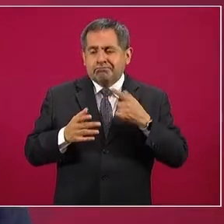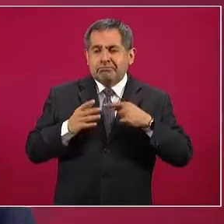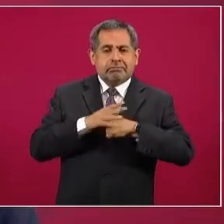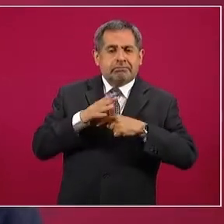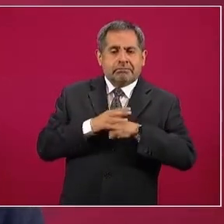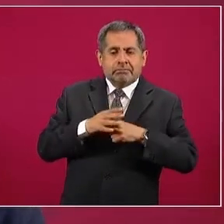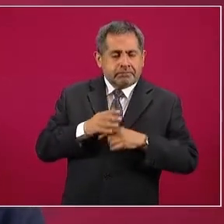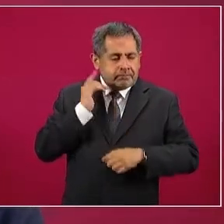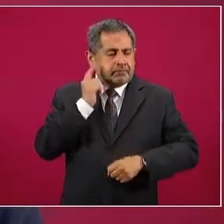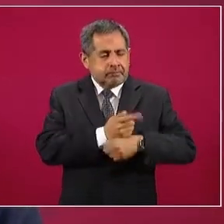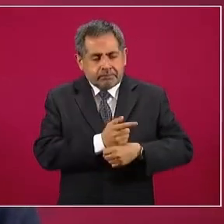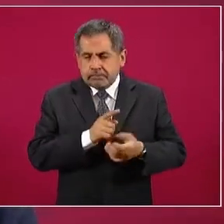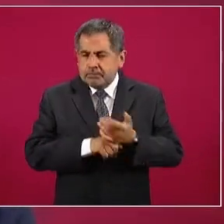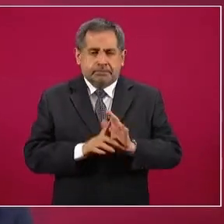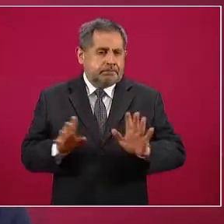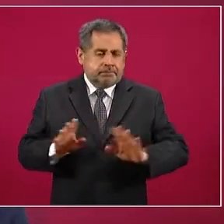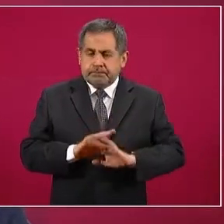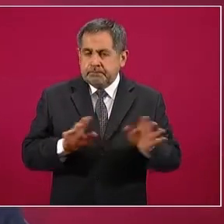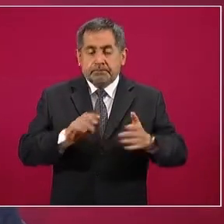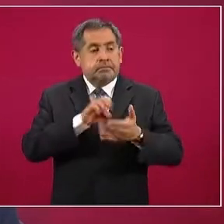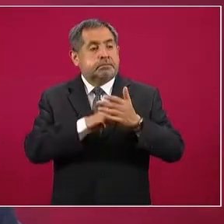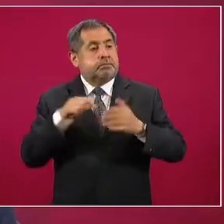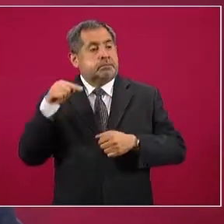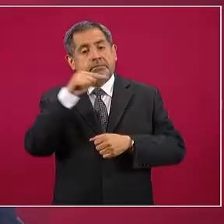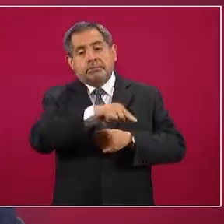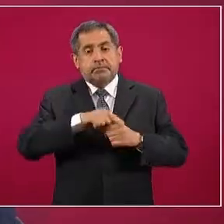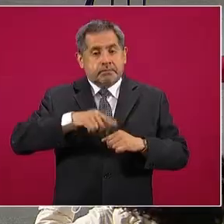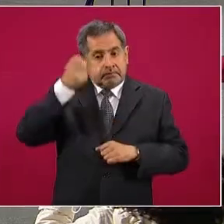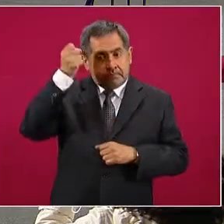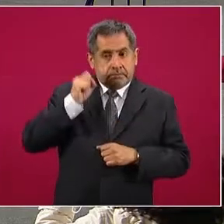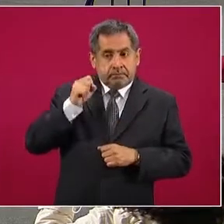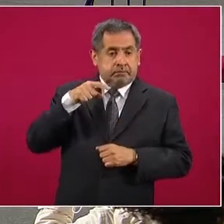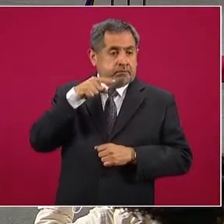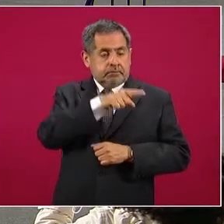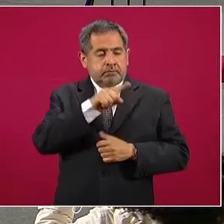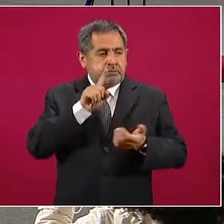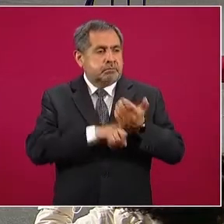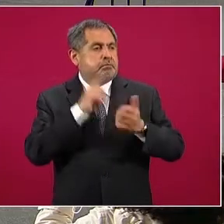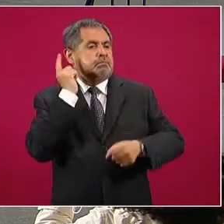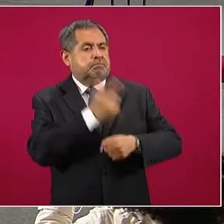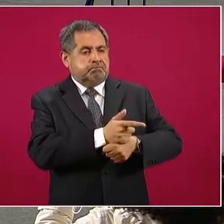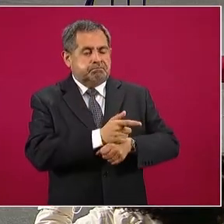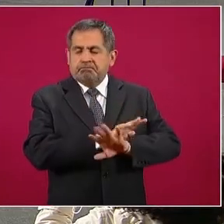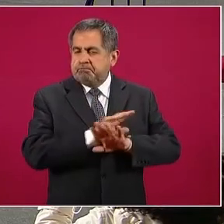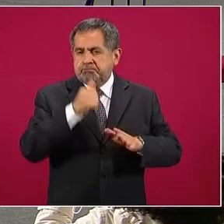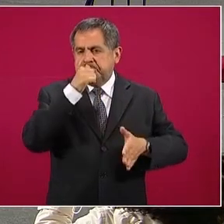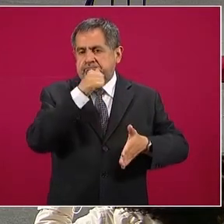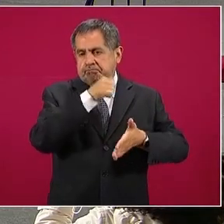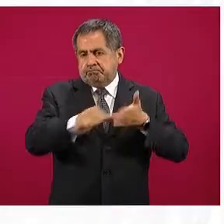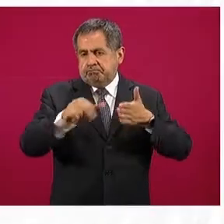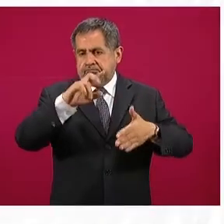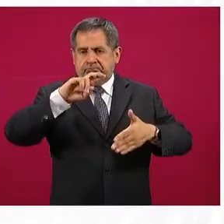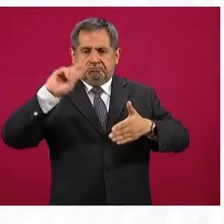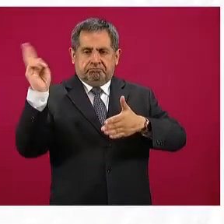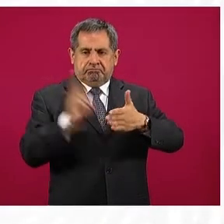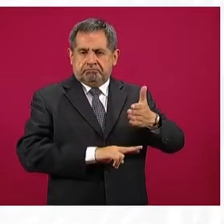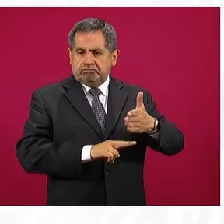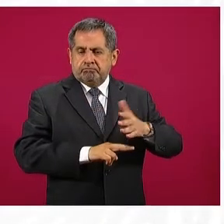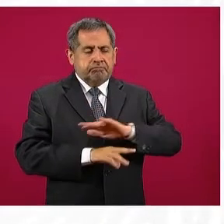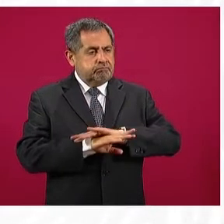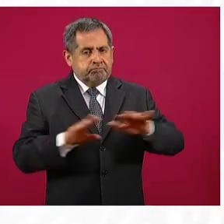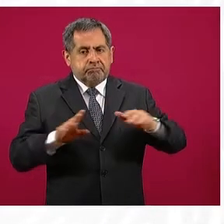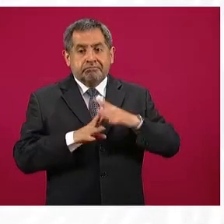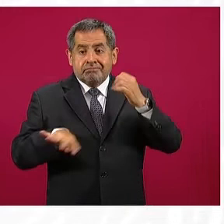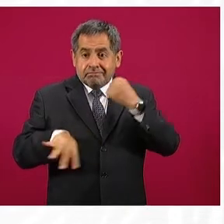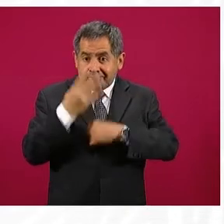descubrimos una gasolinera en el Fuerte Sinaloa, en donde inmovilizamos 14 bombas, las 14